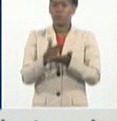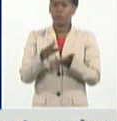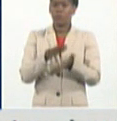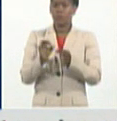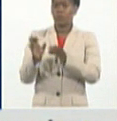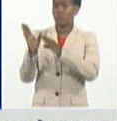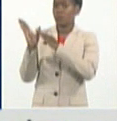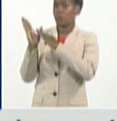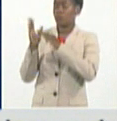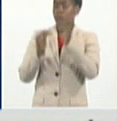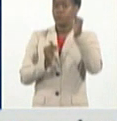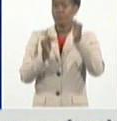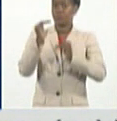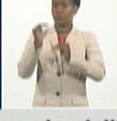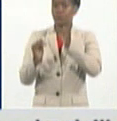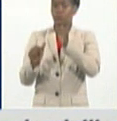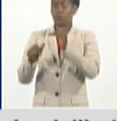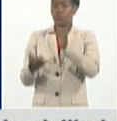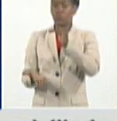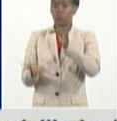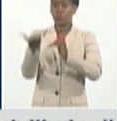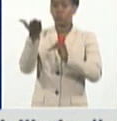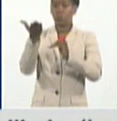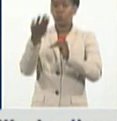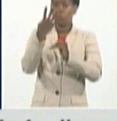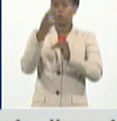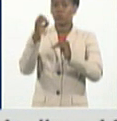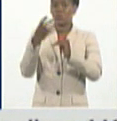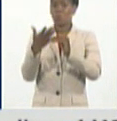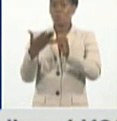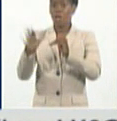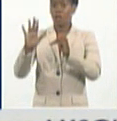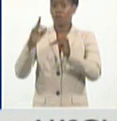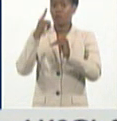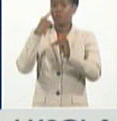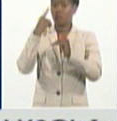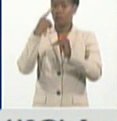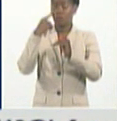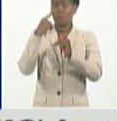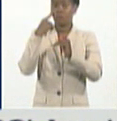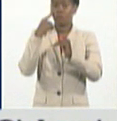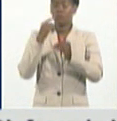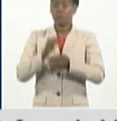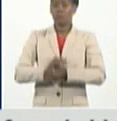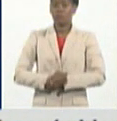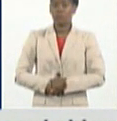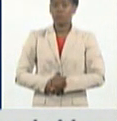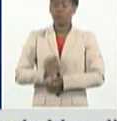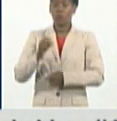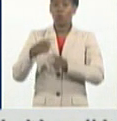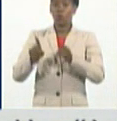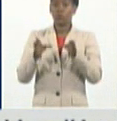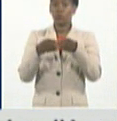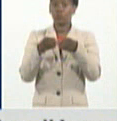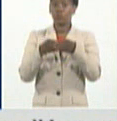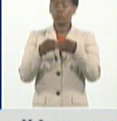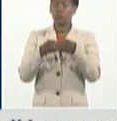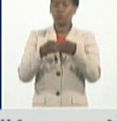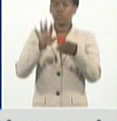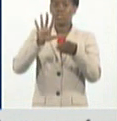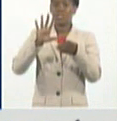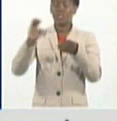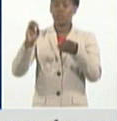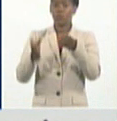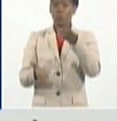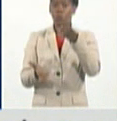ahí, por encima de 400. Los últimos 10, por encima de 500. Y desde hace 3